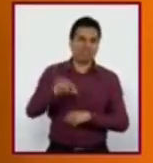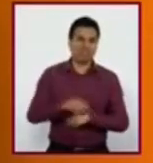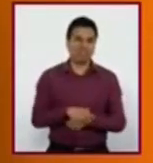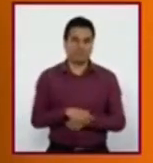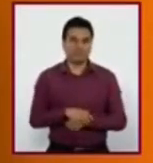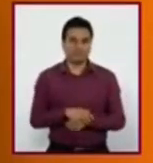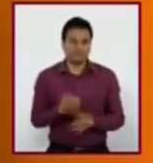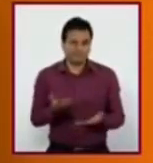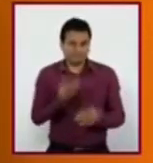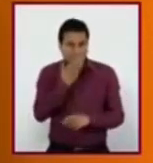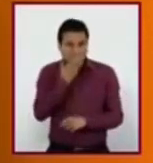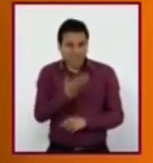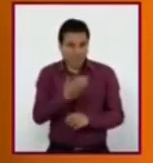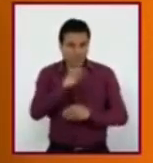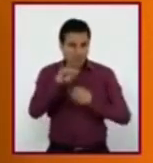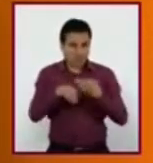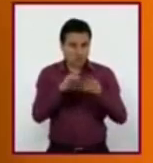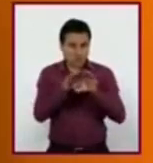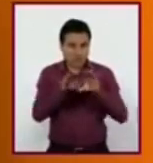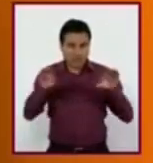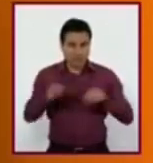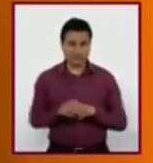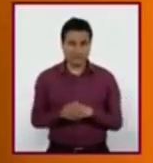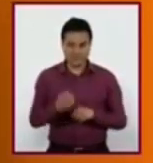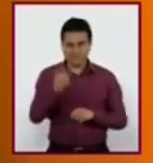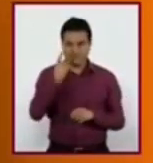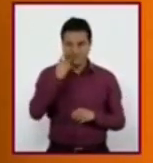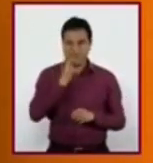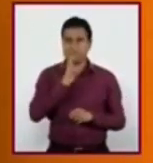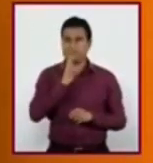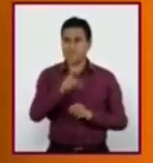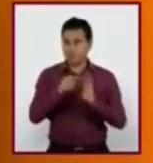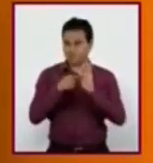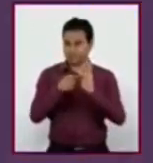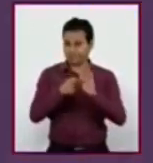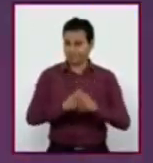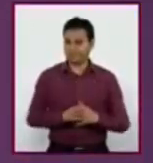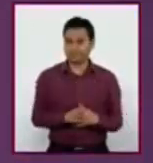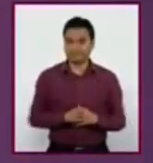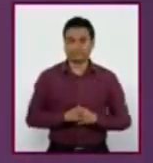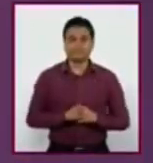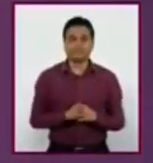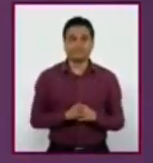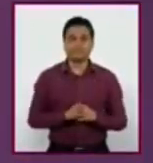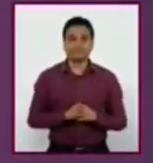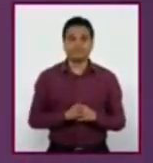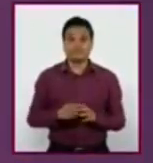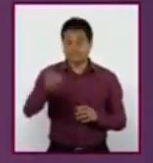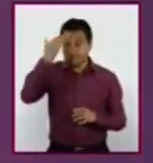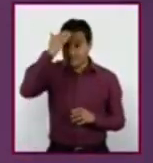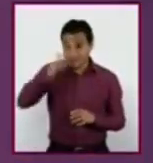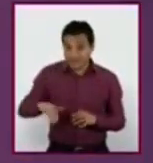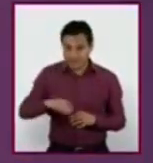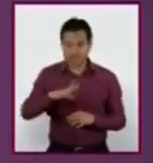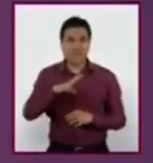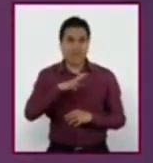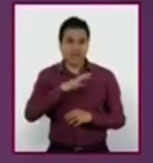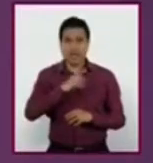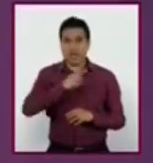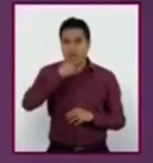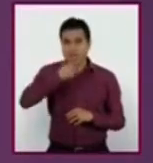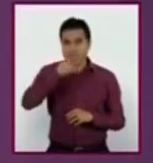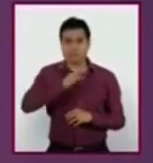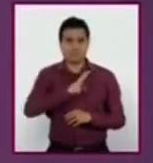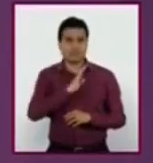sin que lo sean. Para darnos una mejor idea, veamos lo siguiente. ¿Sabías que existen formas de hablar el